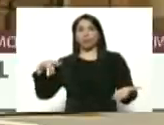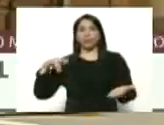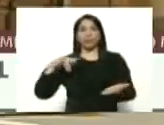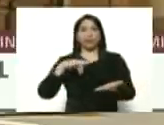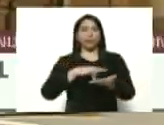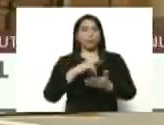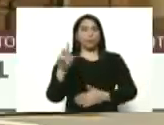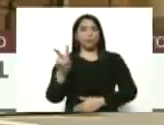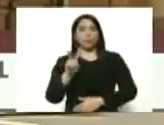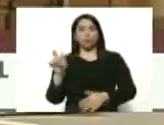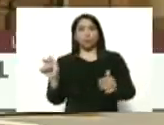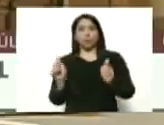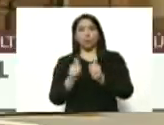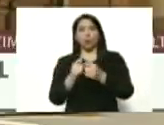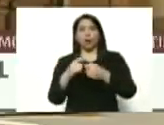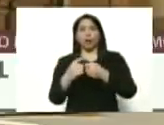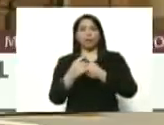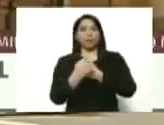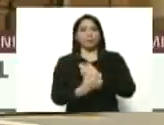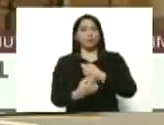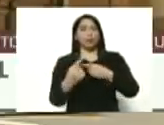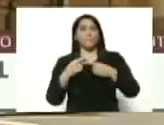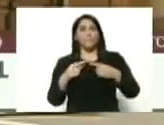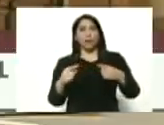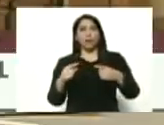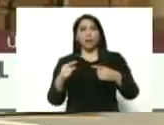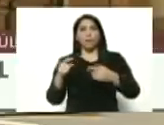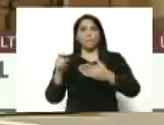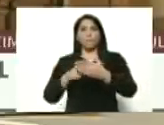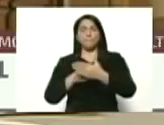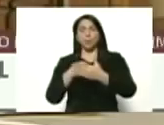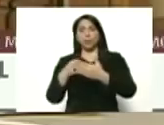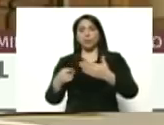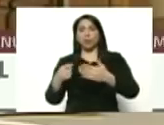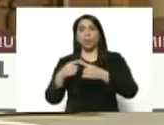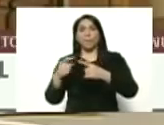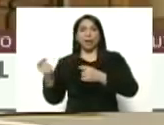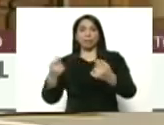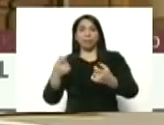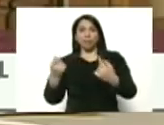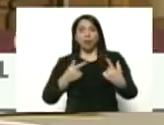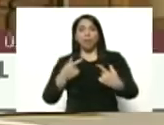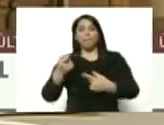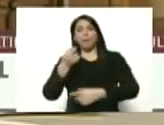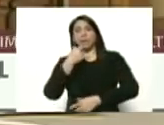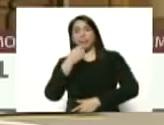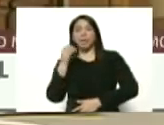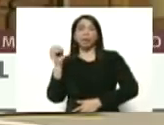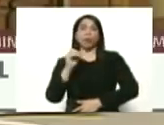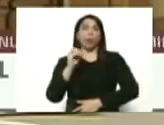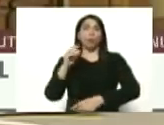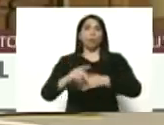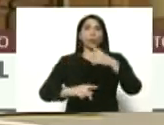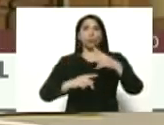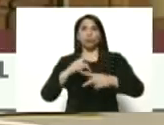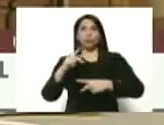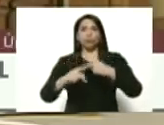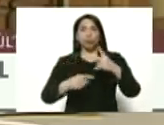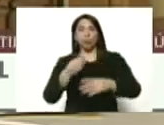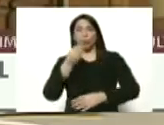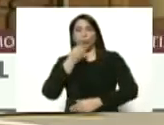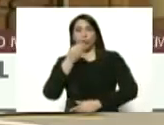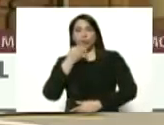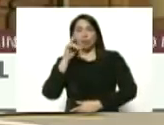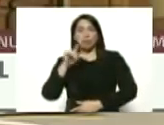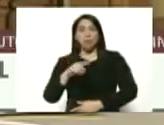con excepciones para la provisión de medicamentos, de alimentos, para la provisión, en este caso,